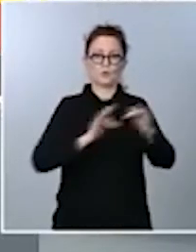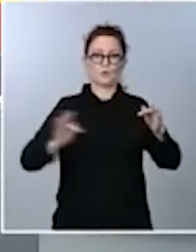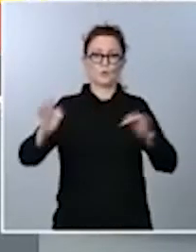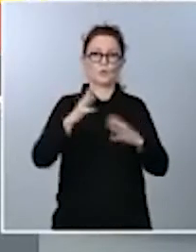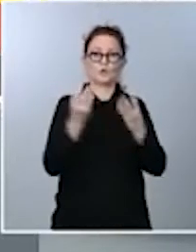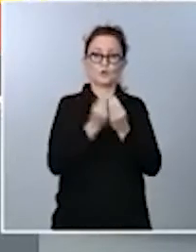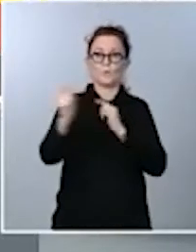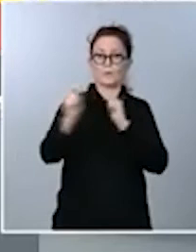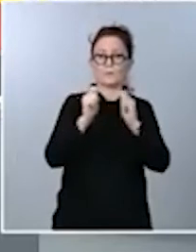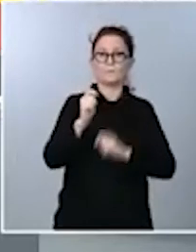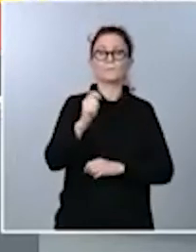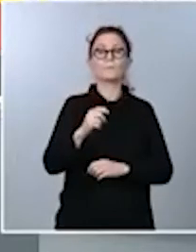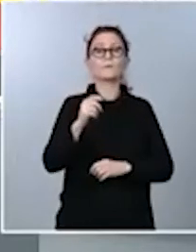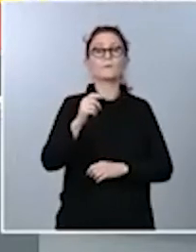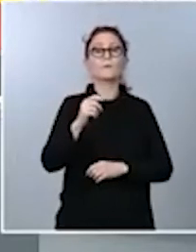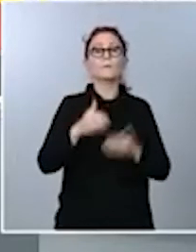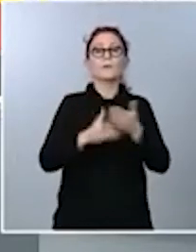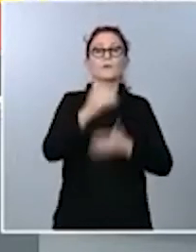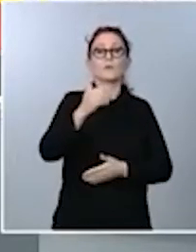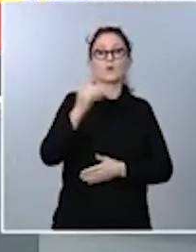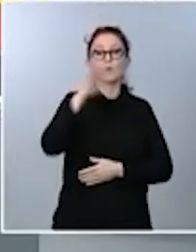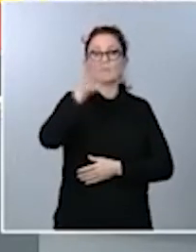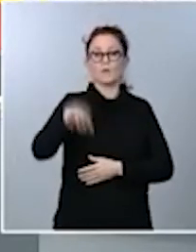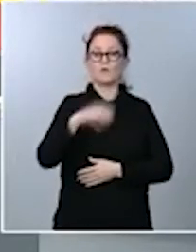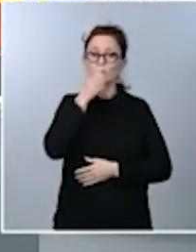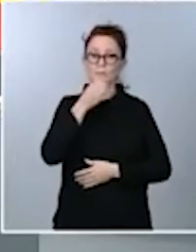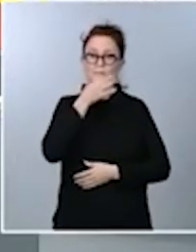Romero, del periódico de Cataluña. Buenas tardes, Juanma.